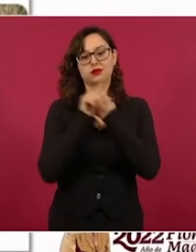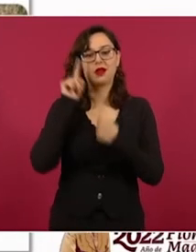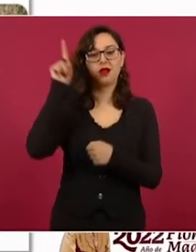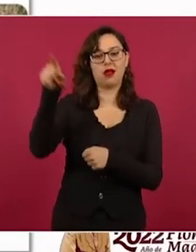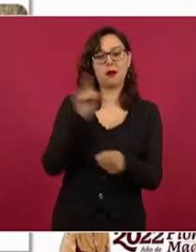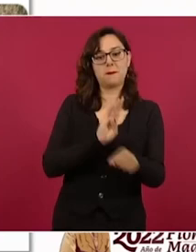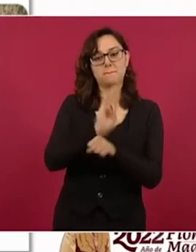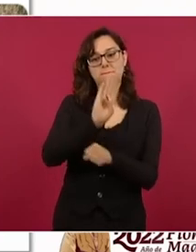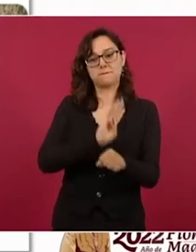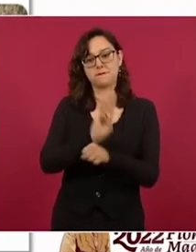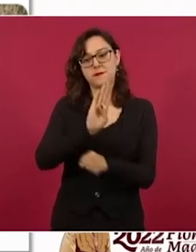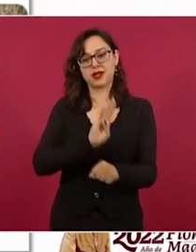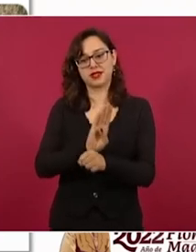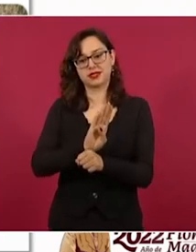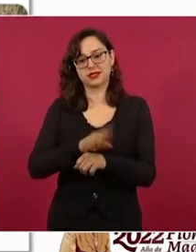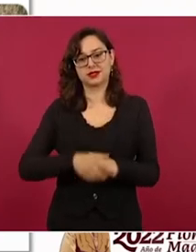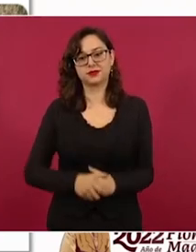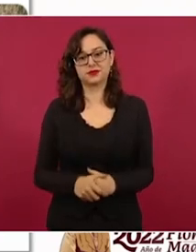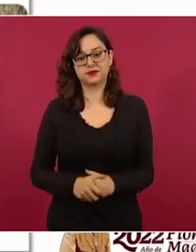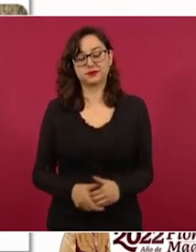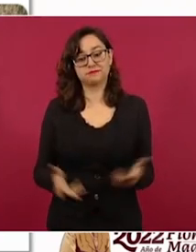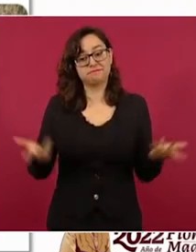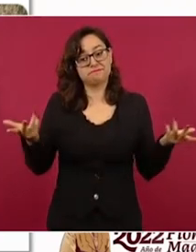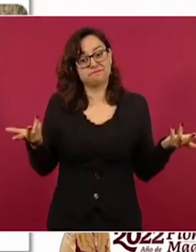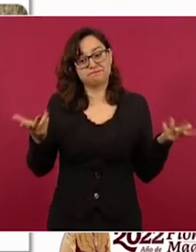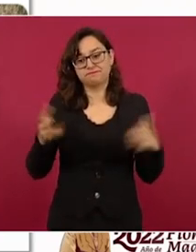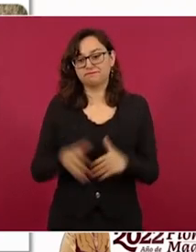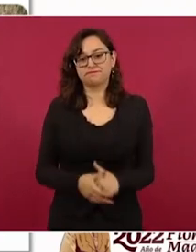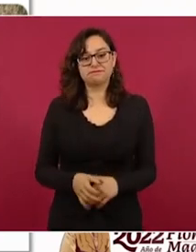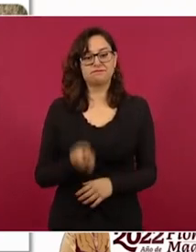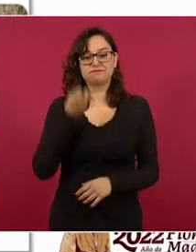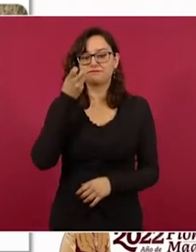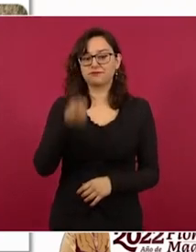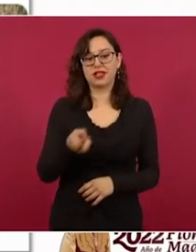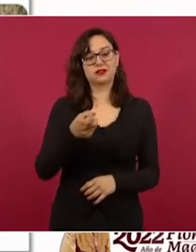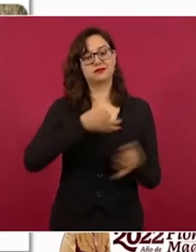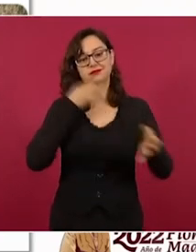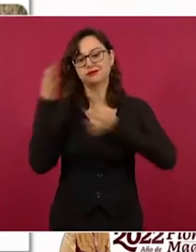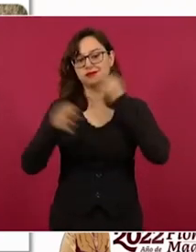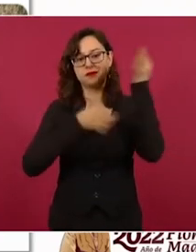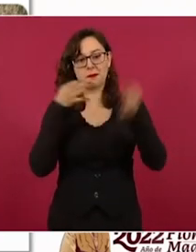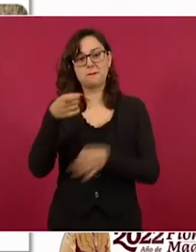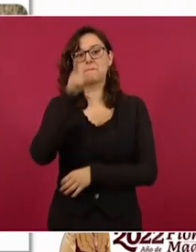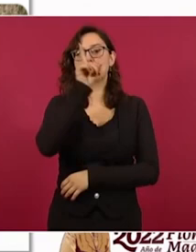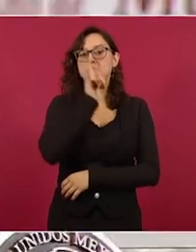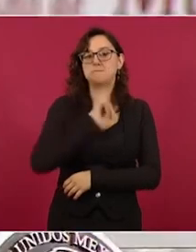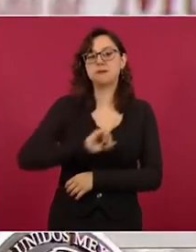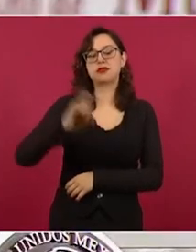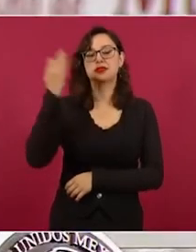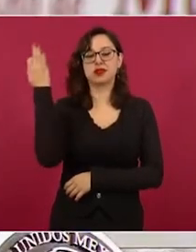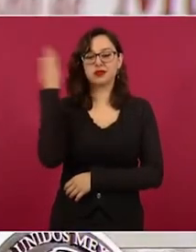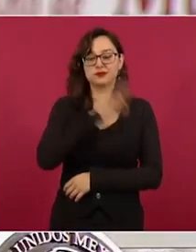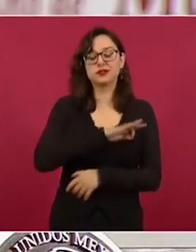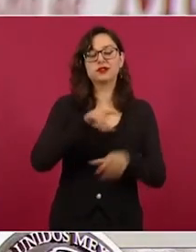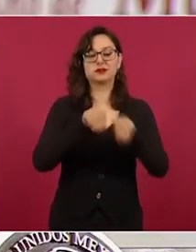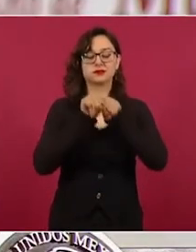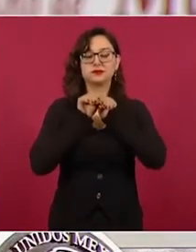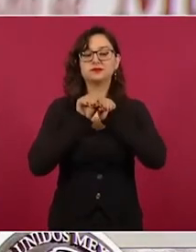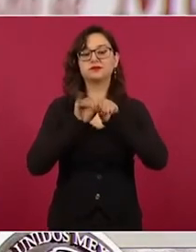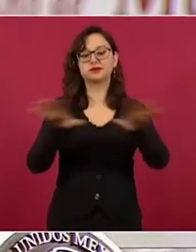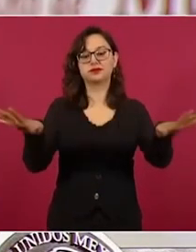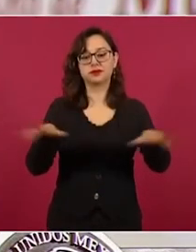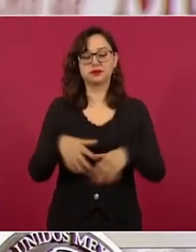Y bueno hasta aquí nuestro resumen de notas falsas pero queremos terminar la sección